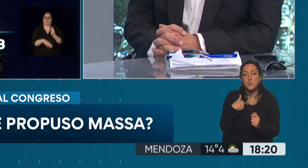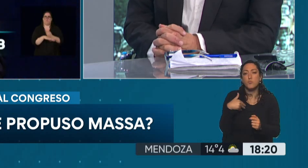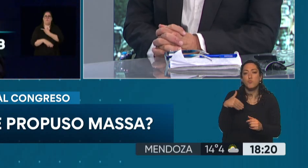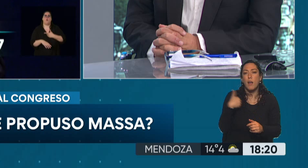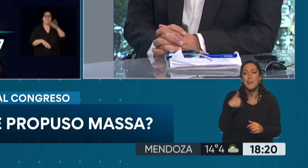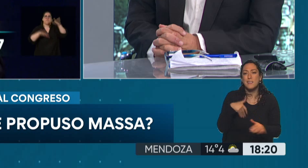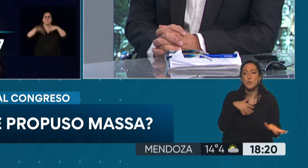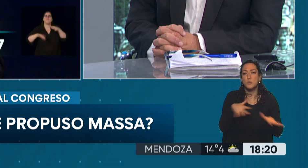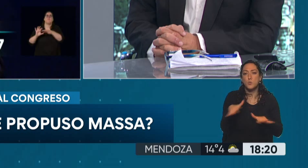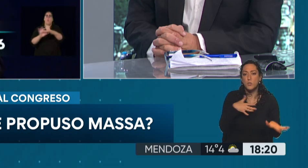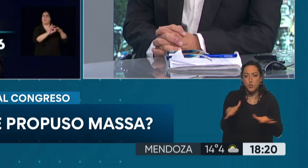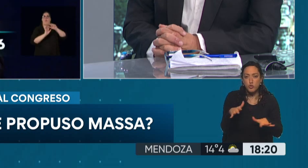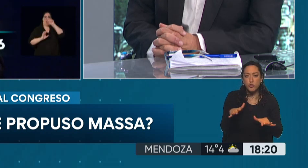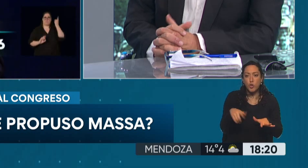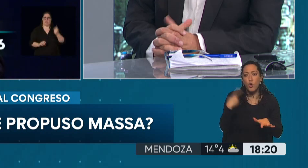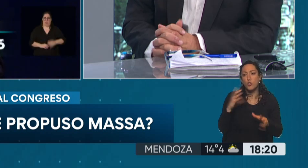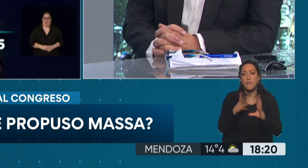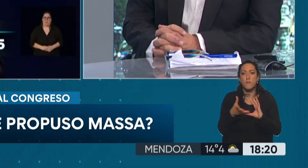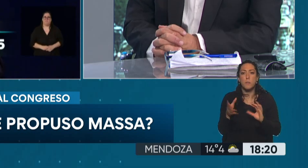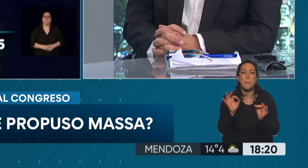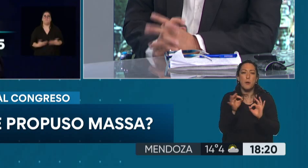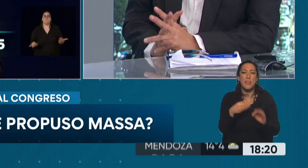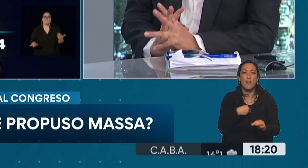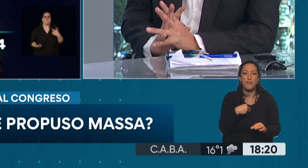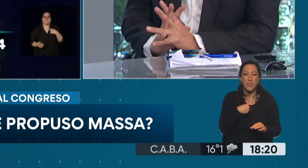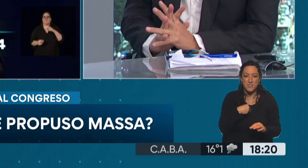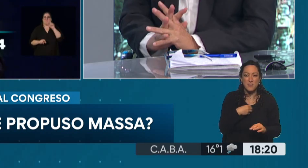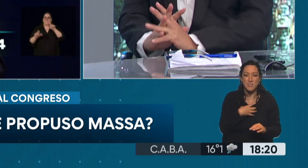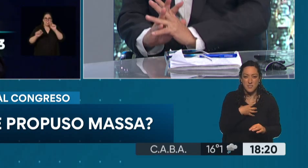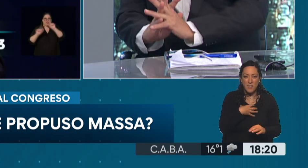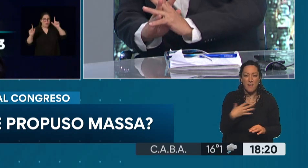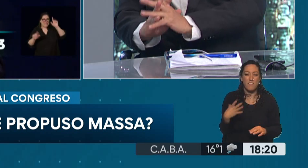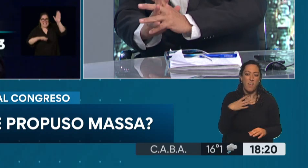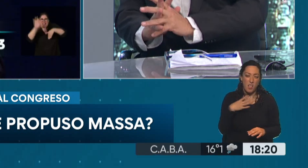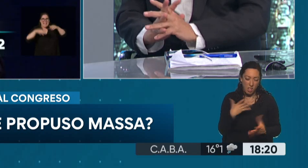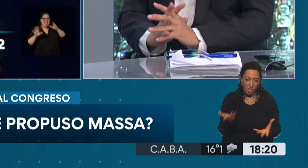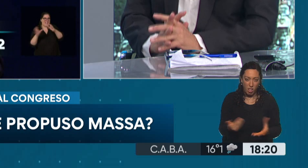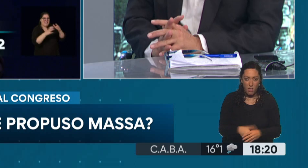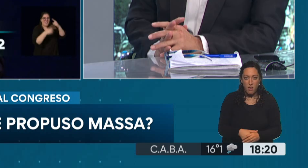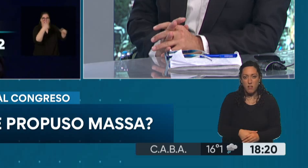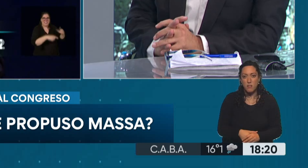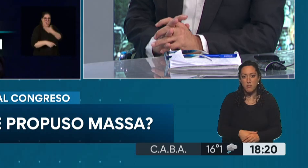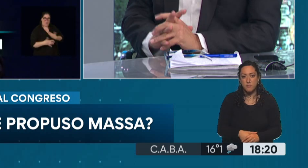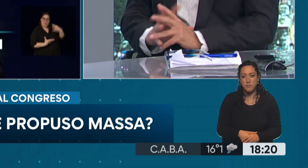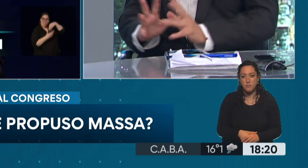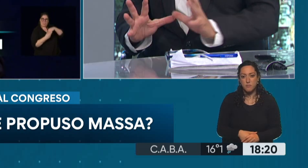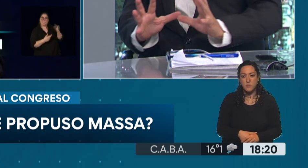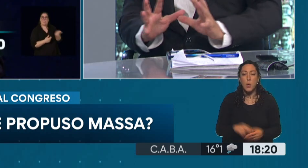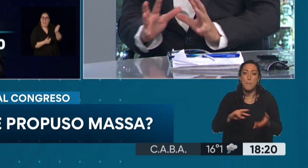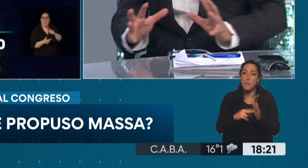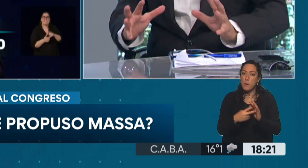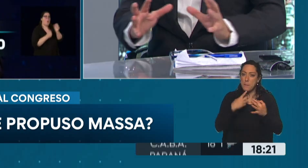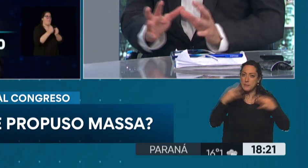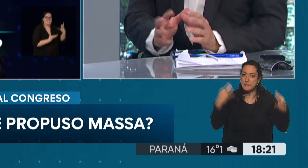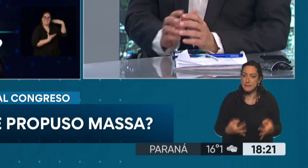claramente buscar una moneda más confiable. Obviamente tenemos un problema, tenemos un problema serio y de alguna manera también de eso se